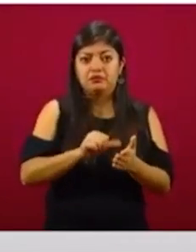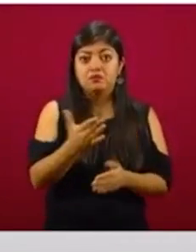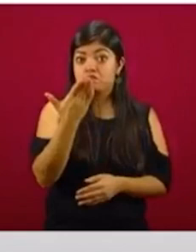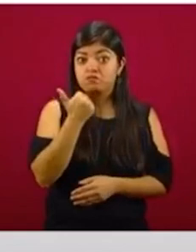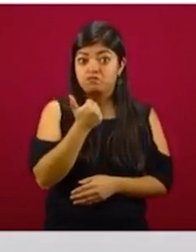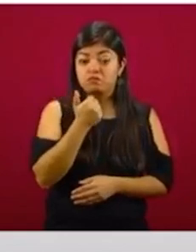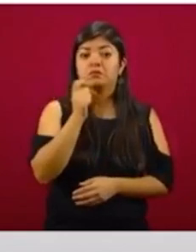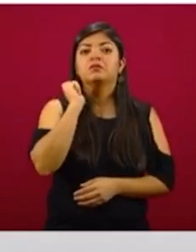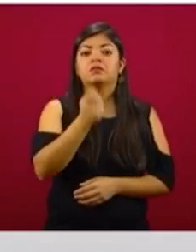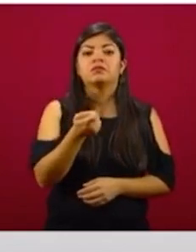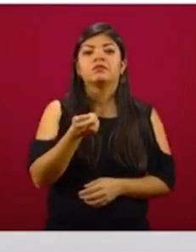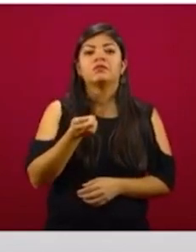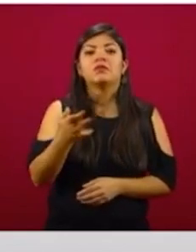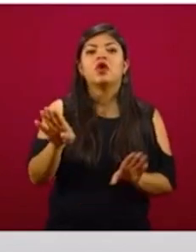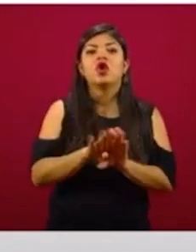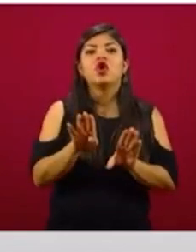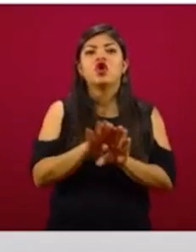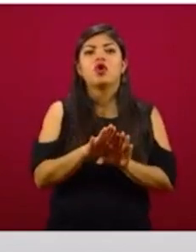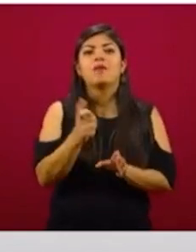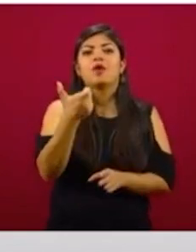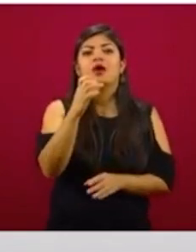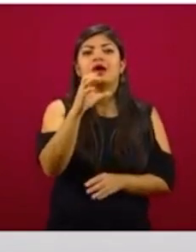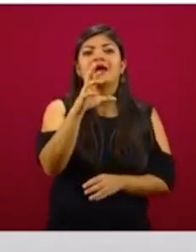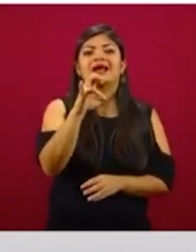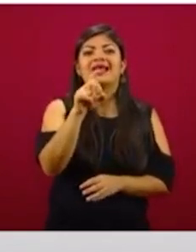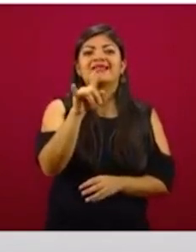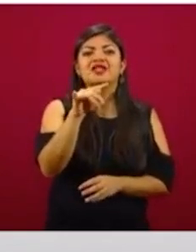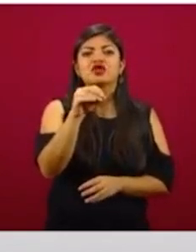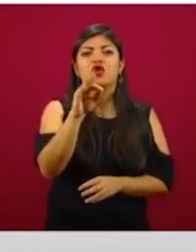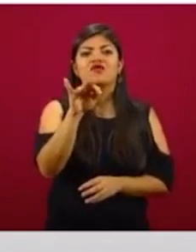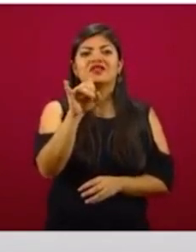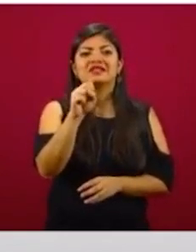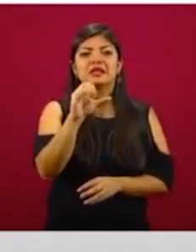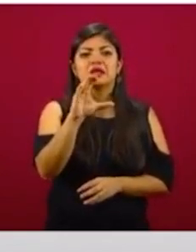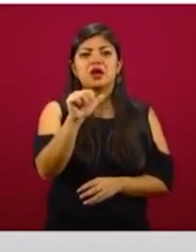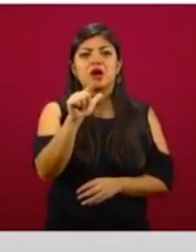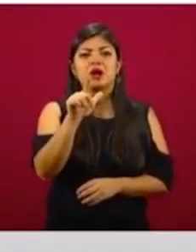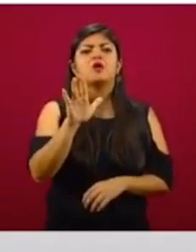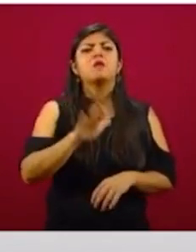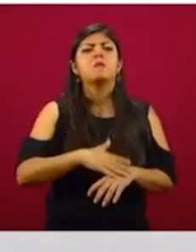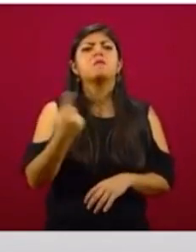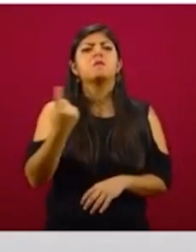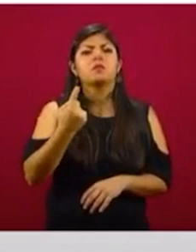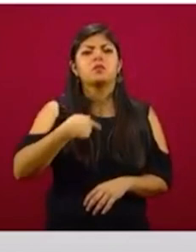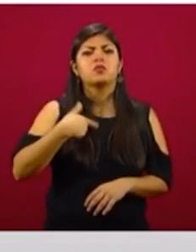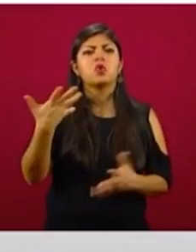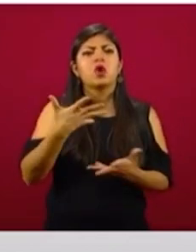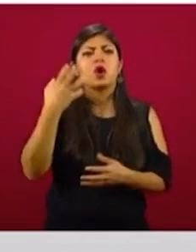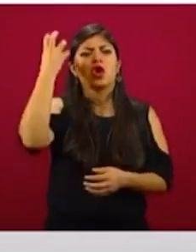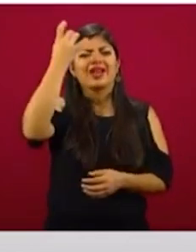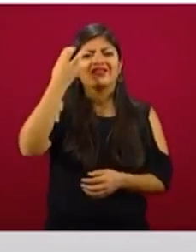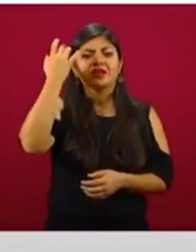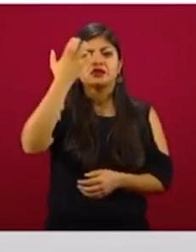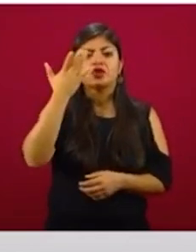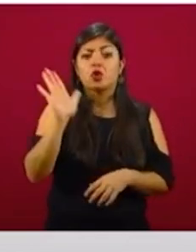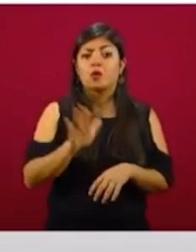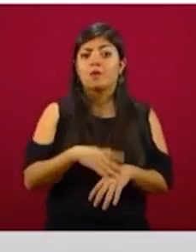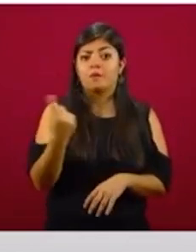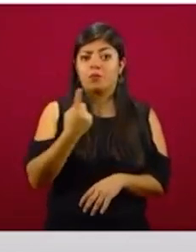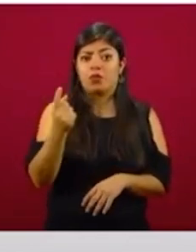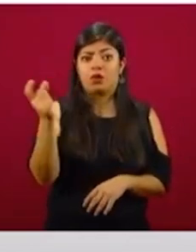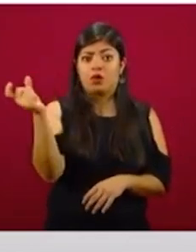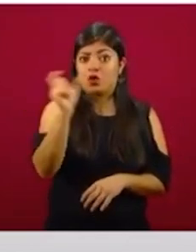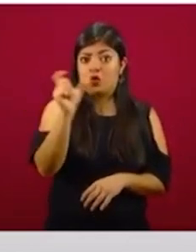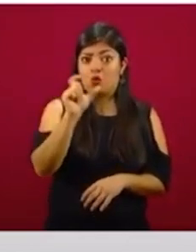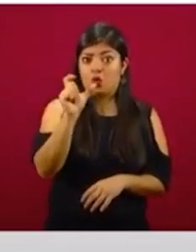crédito fiscal. ¿Por qué hago esta importante reflexión? Porque en el momento en el que ya